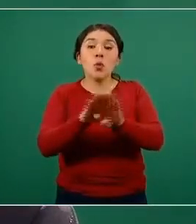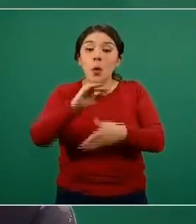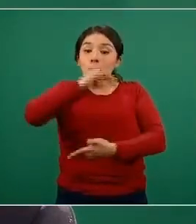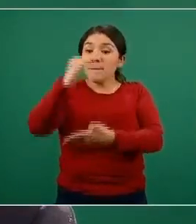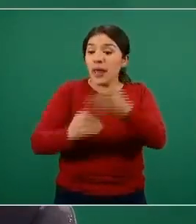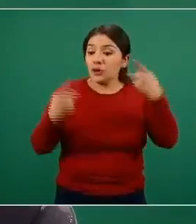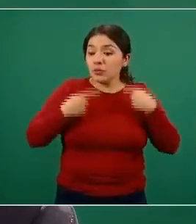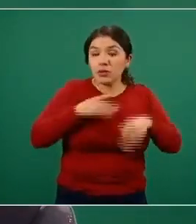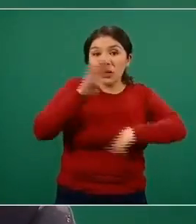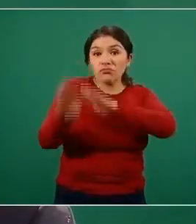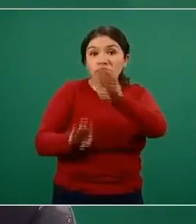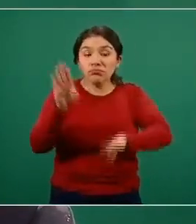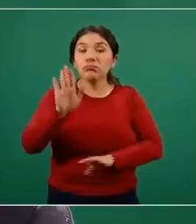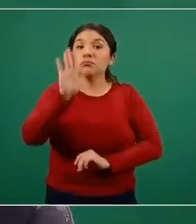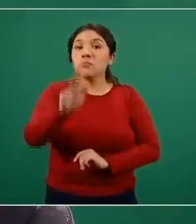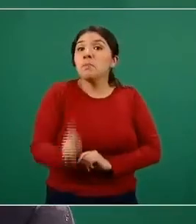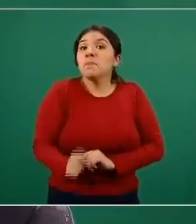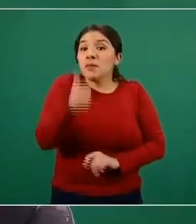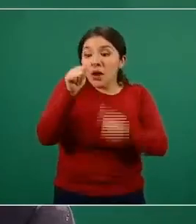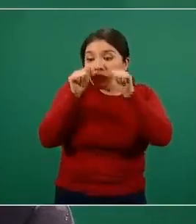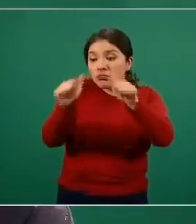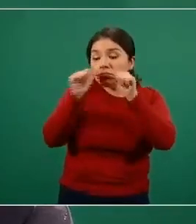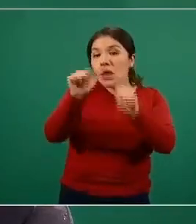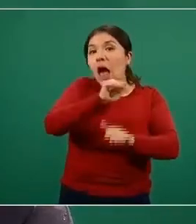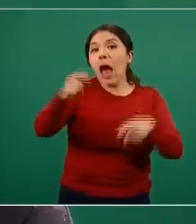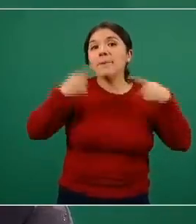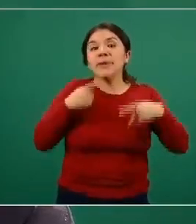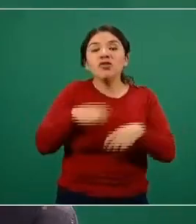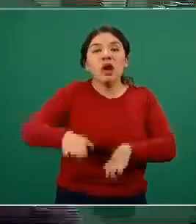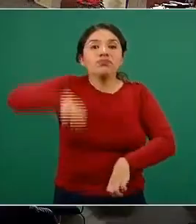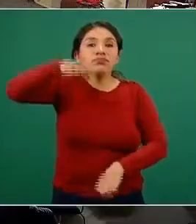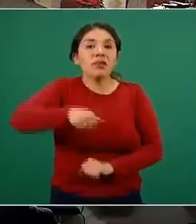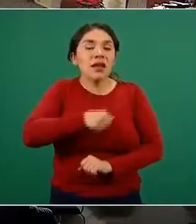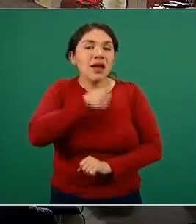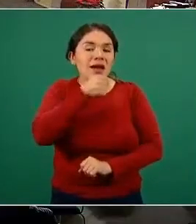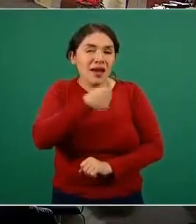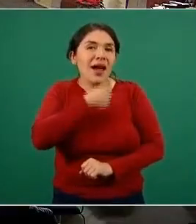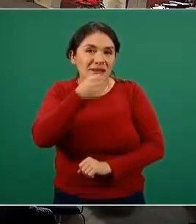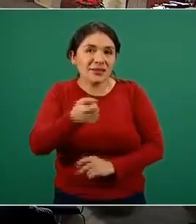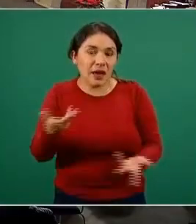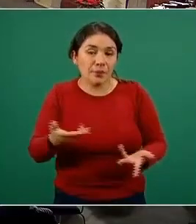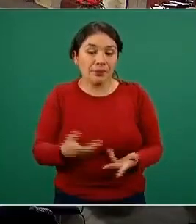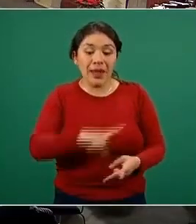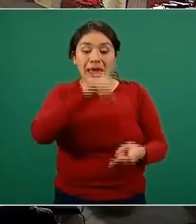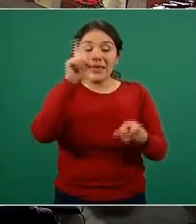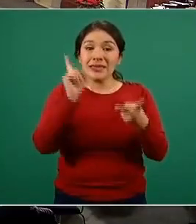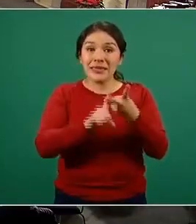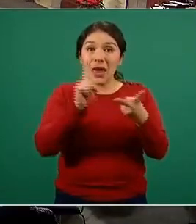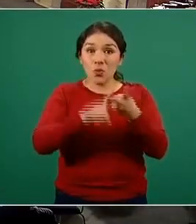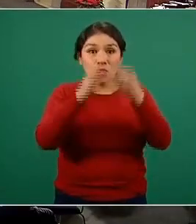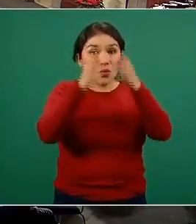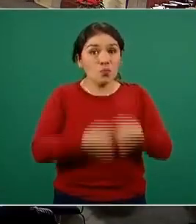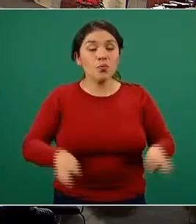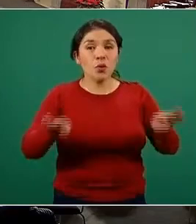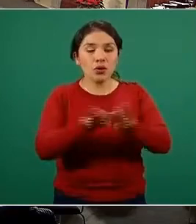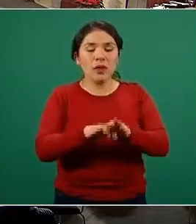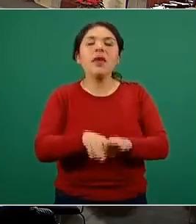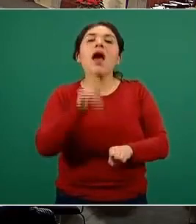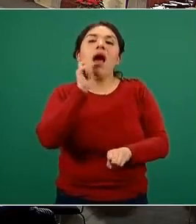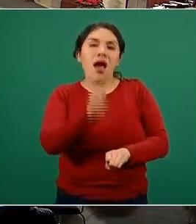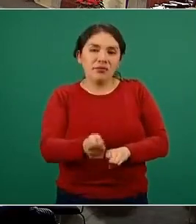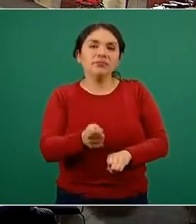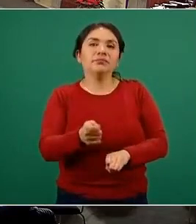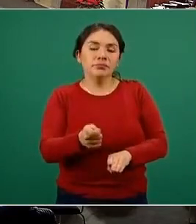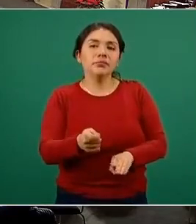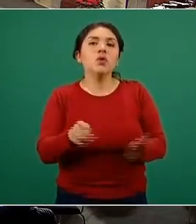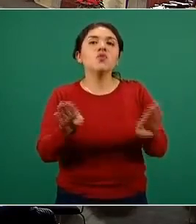mortalidad si se empieza por las personas adultas mayores. El segundo eje de priorización es precisamente